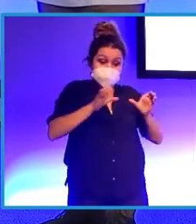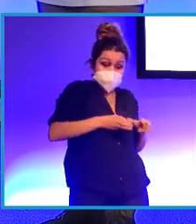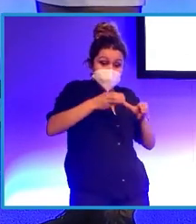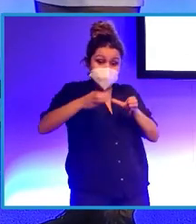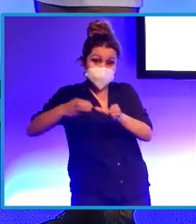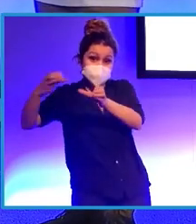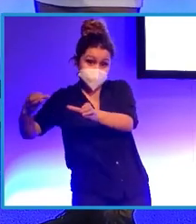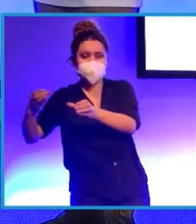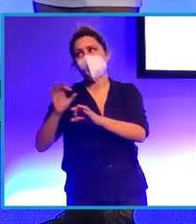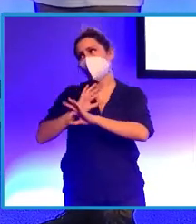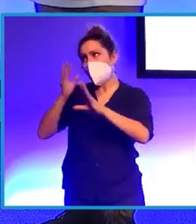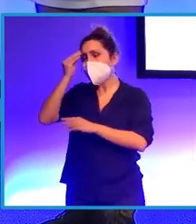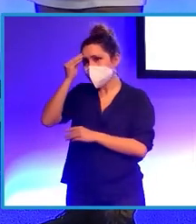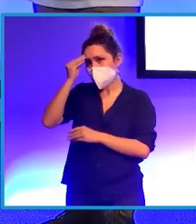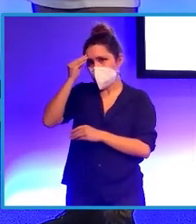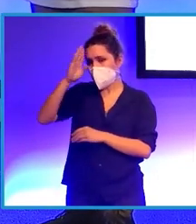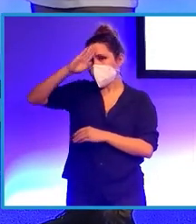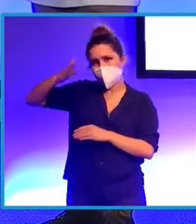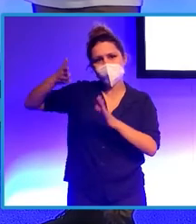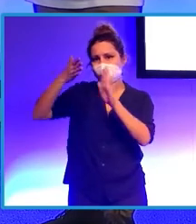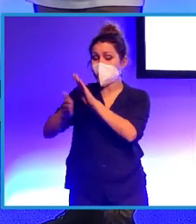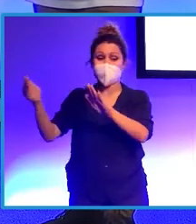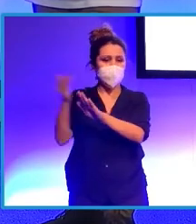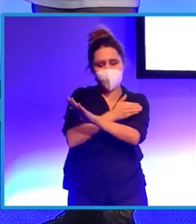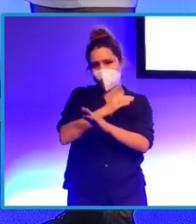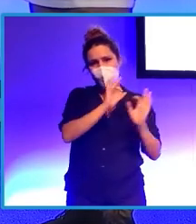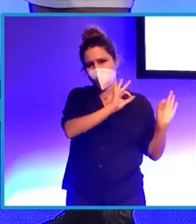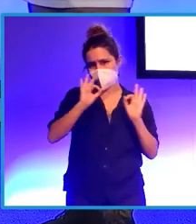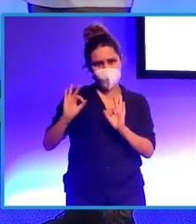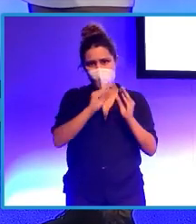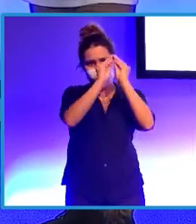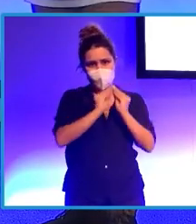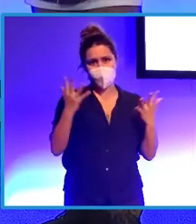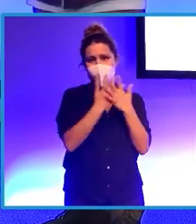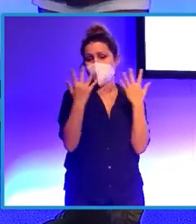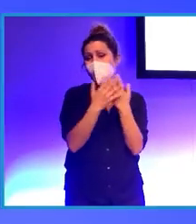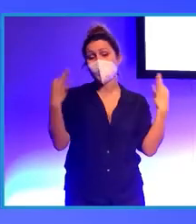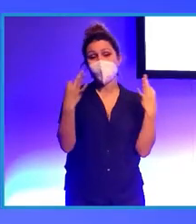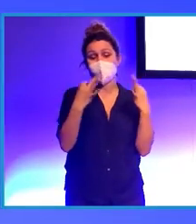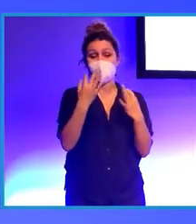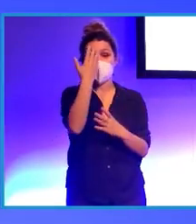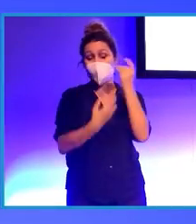estar todo muy bien optimizado porque es un programa en directo, no está grabado. Entonces, al mínimo error